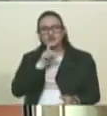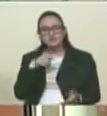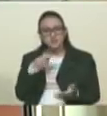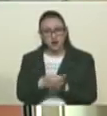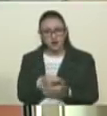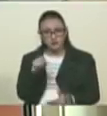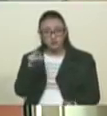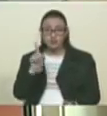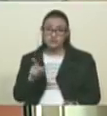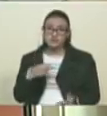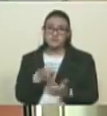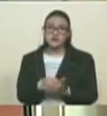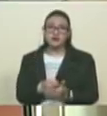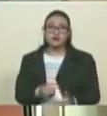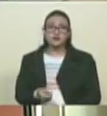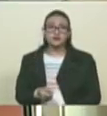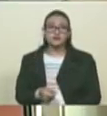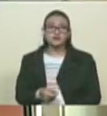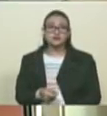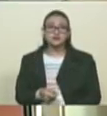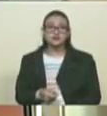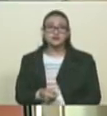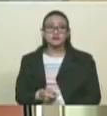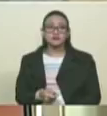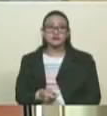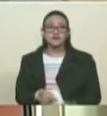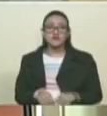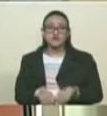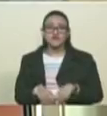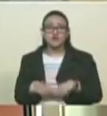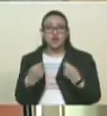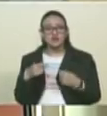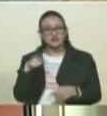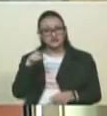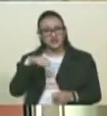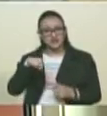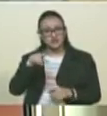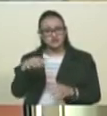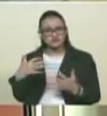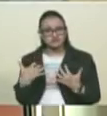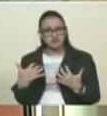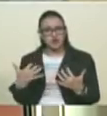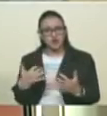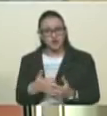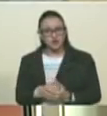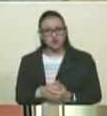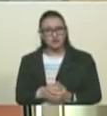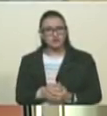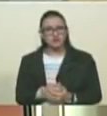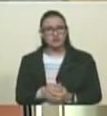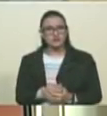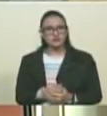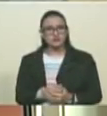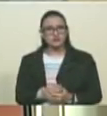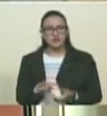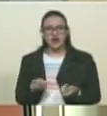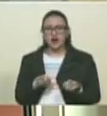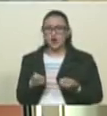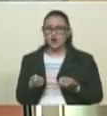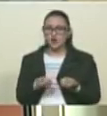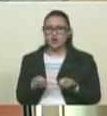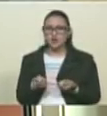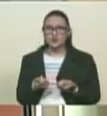Tú tienes que pagar. Tú tienes que pagar por la violencia a la que convocaste, por los hogares enlutados, por la economía